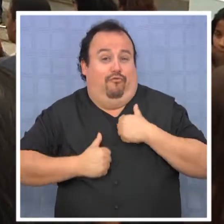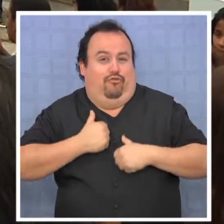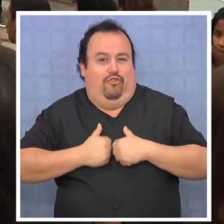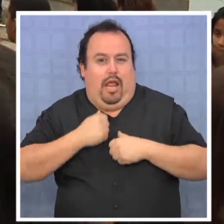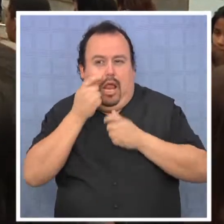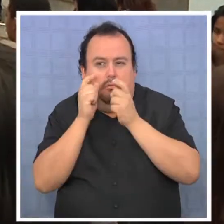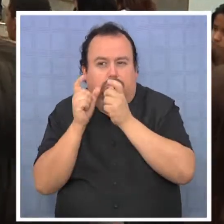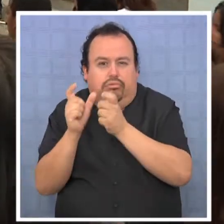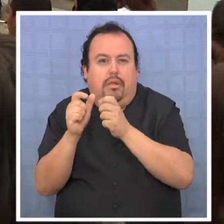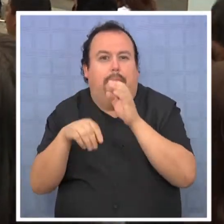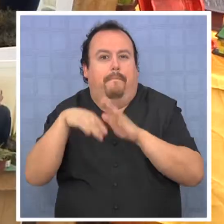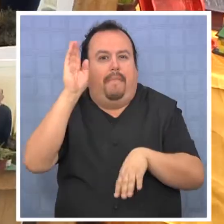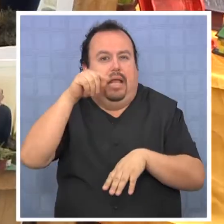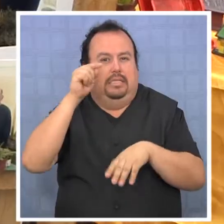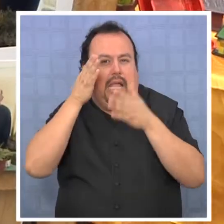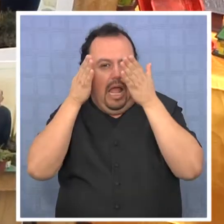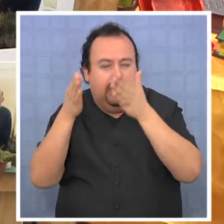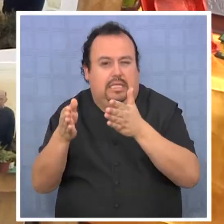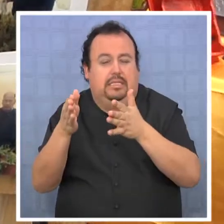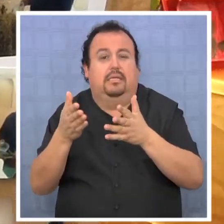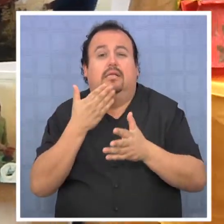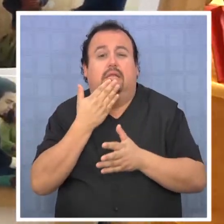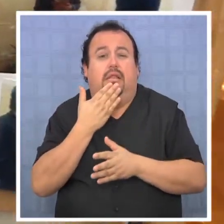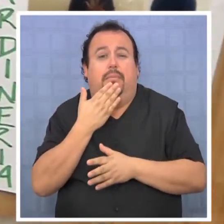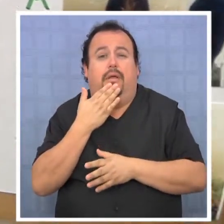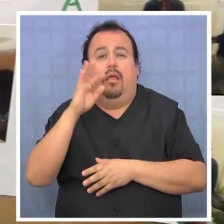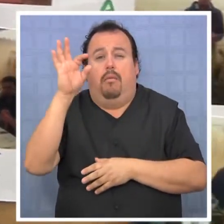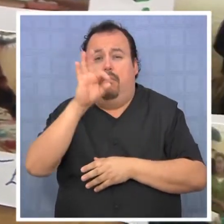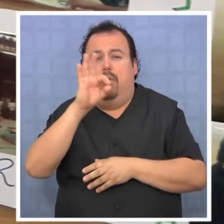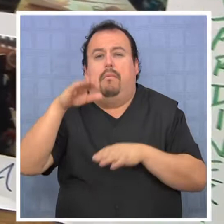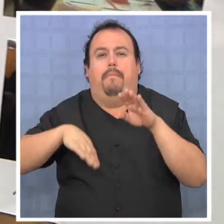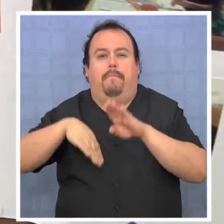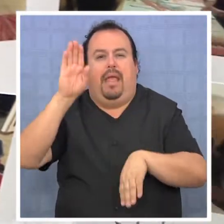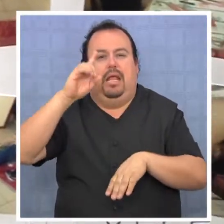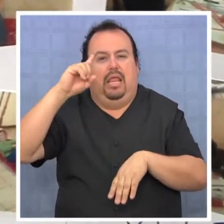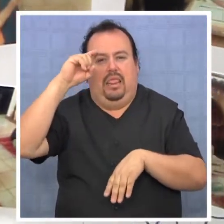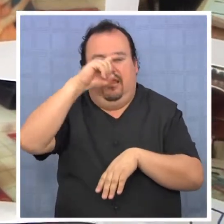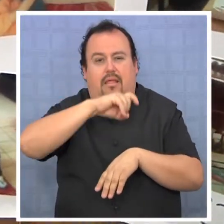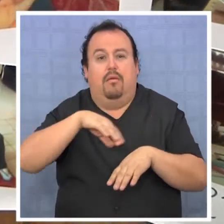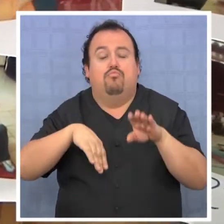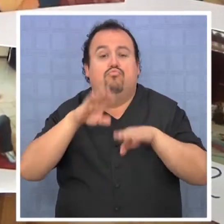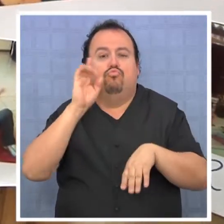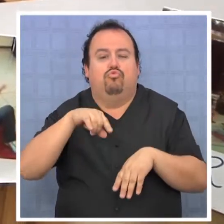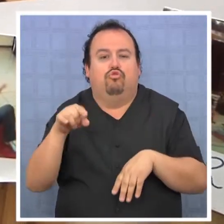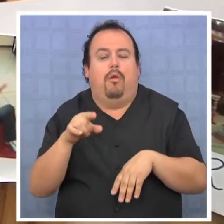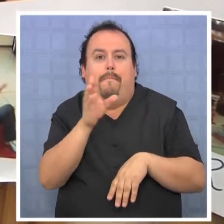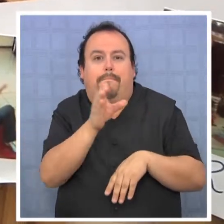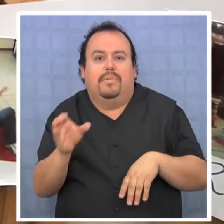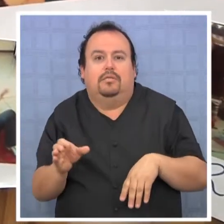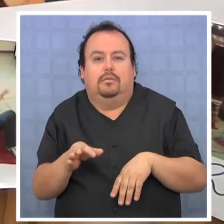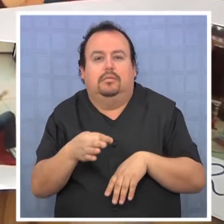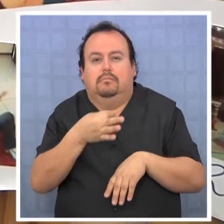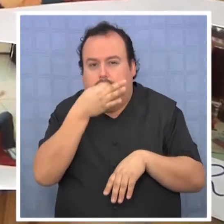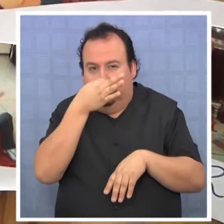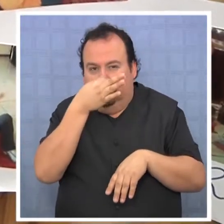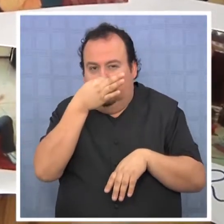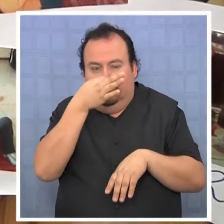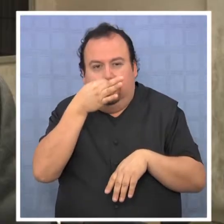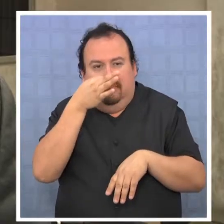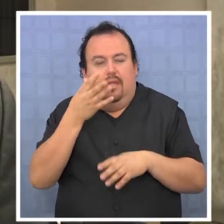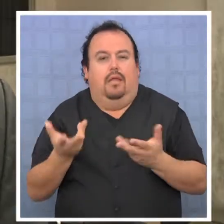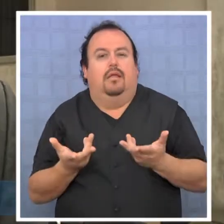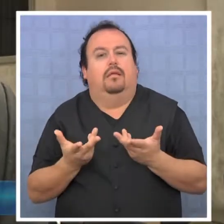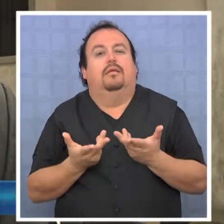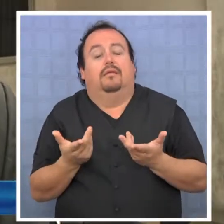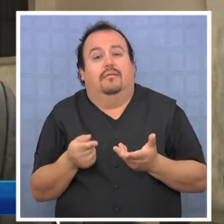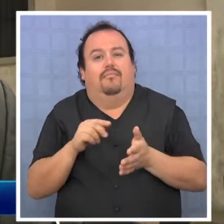tiene más centros de atención, aunque también presenta altos niveles de complejidad por el índice de consumo de drogas. Ha liderado